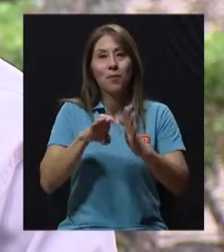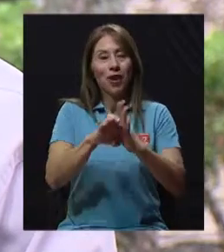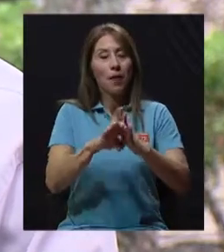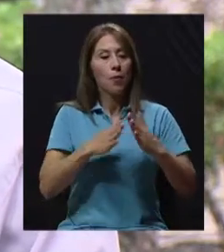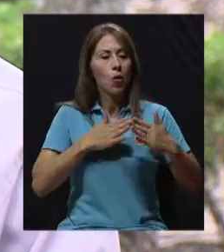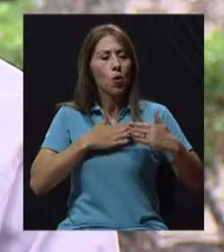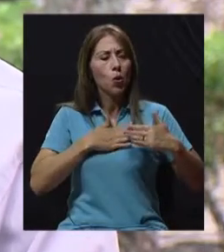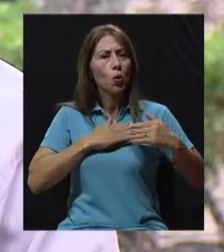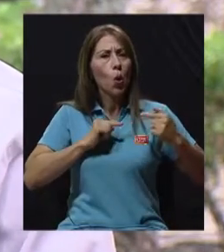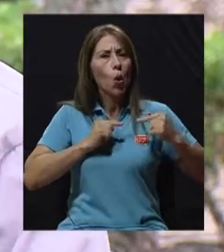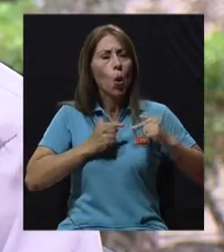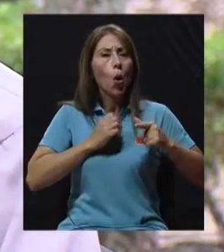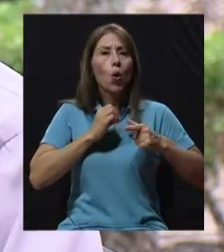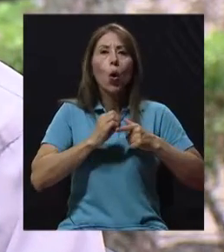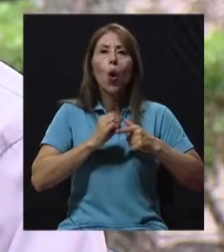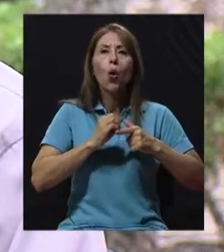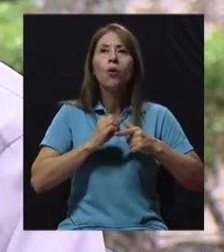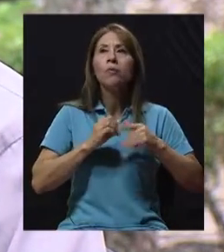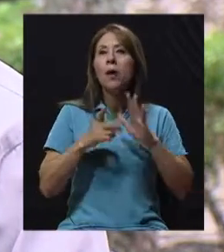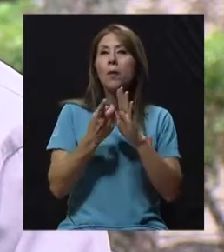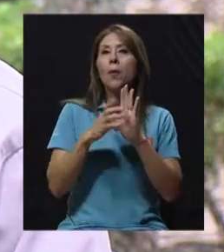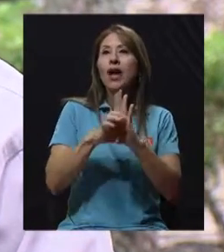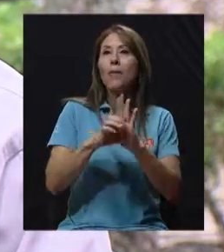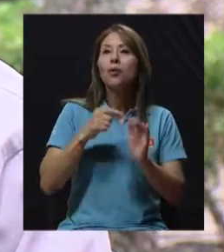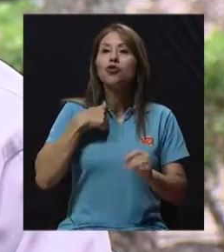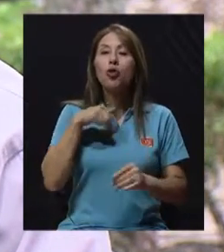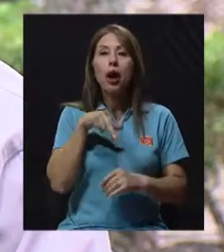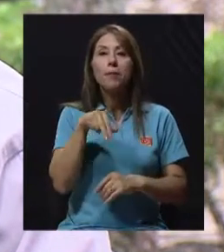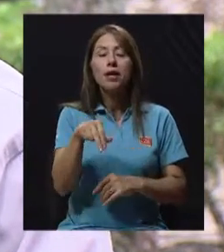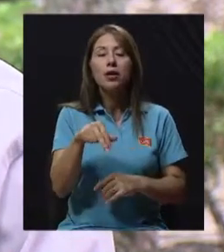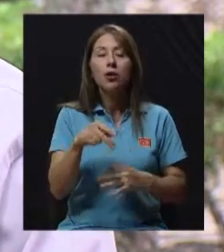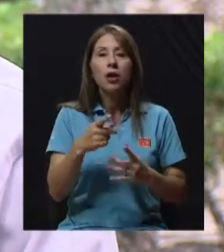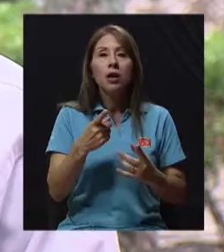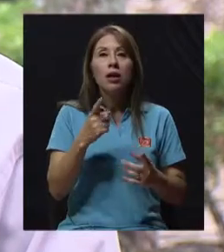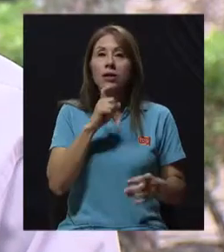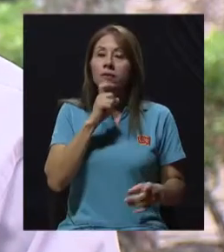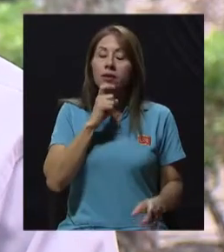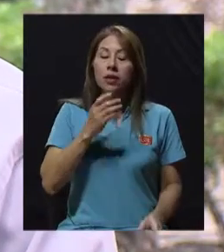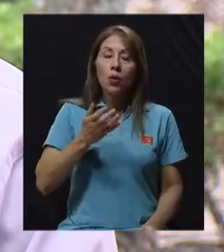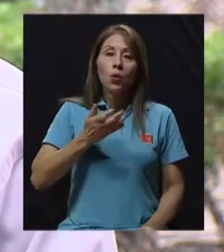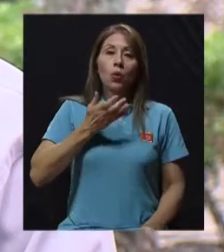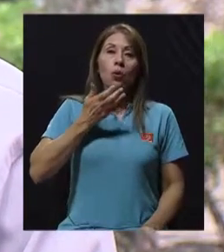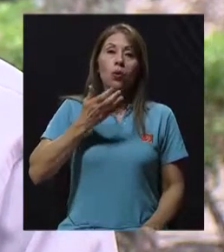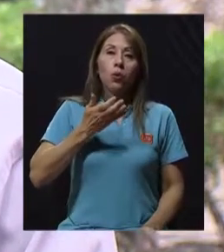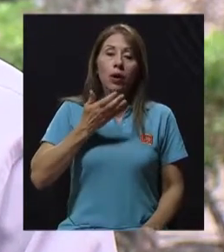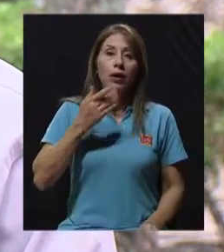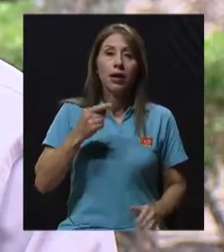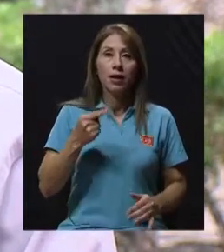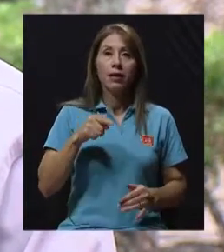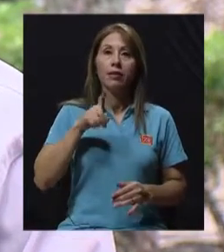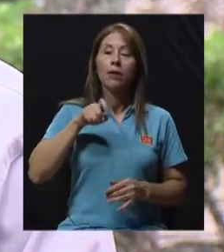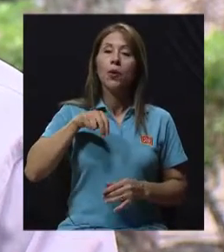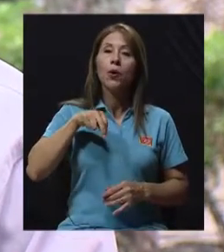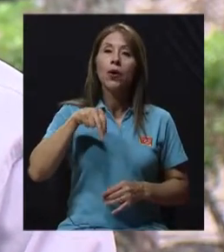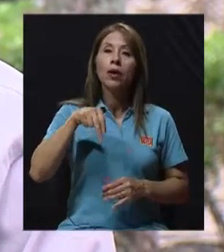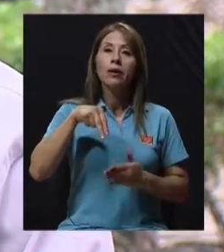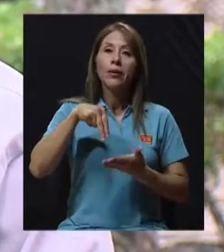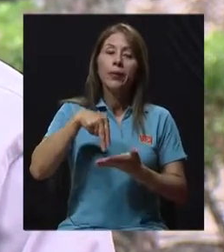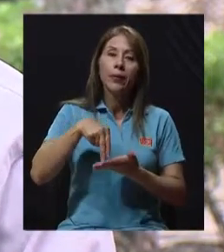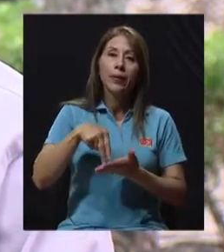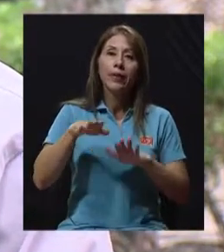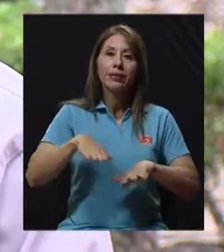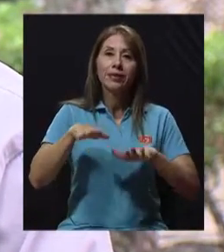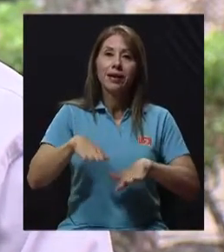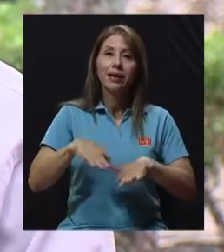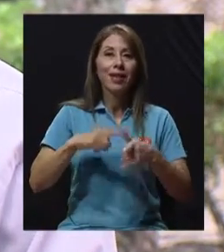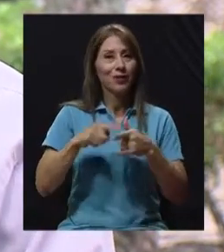falta de aire, que antes podía subir gradas y ahora no puedo porque tengo que parar. Entonces en qué personas hay que tener un poco más cuidado sobre todo en gente